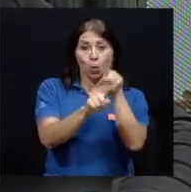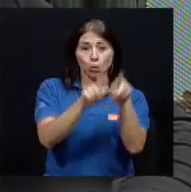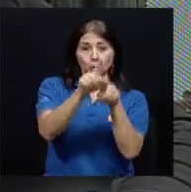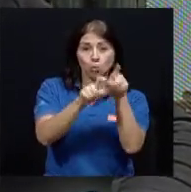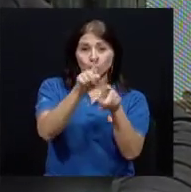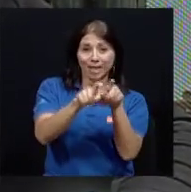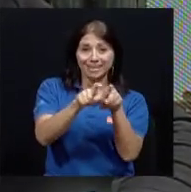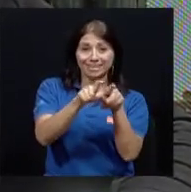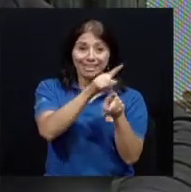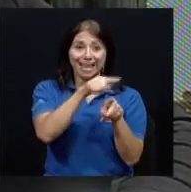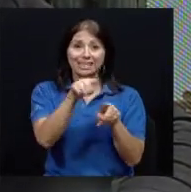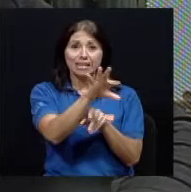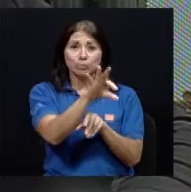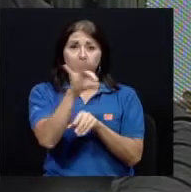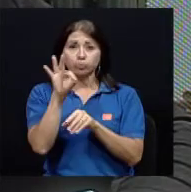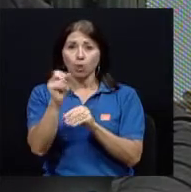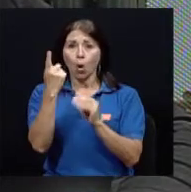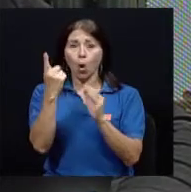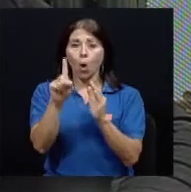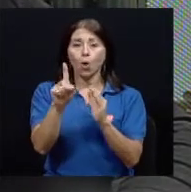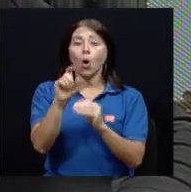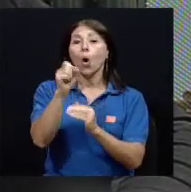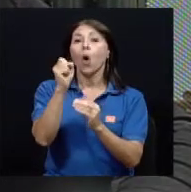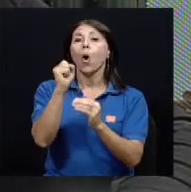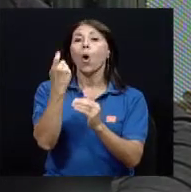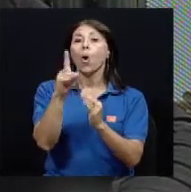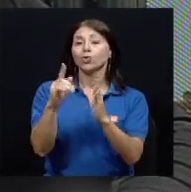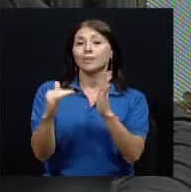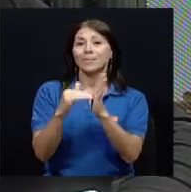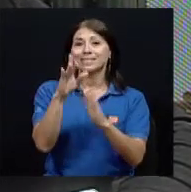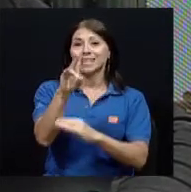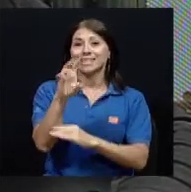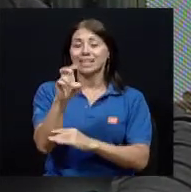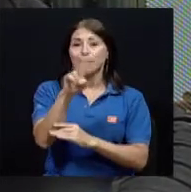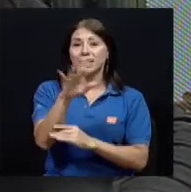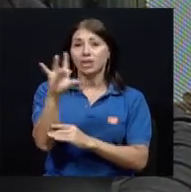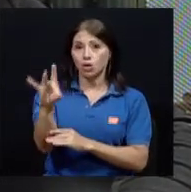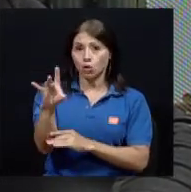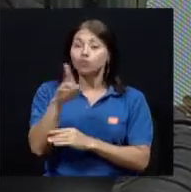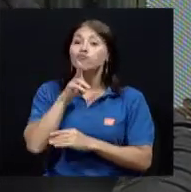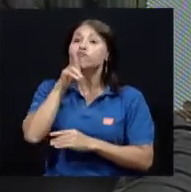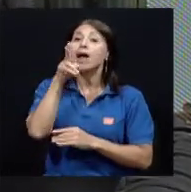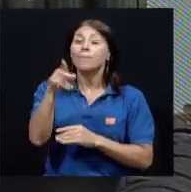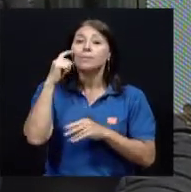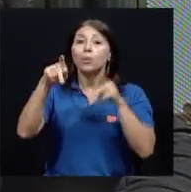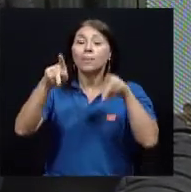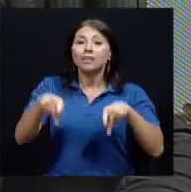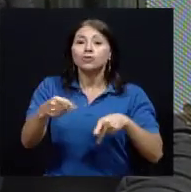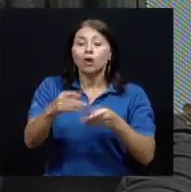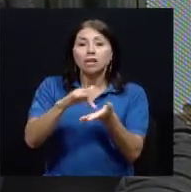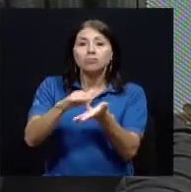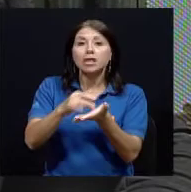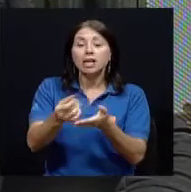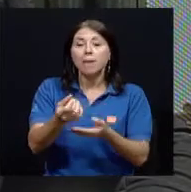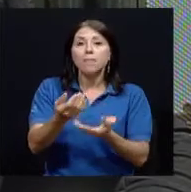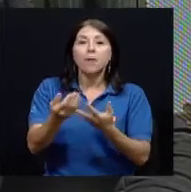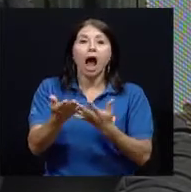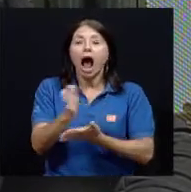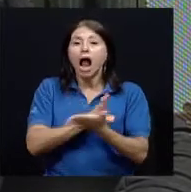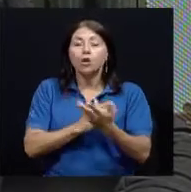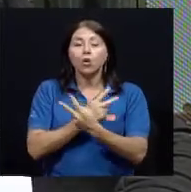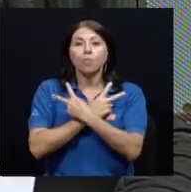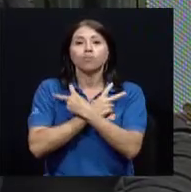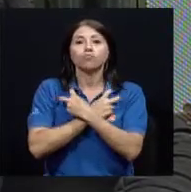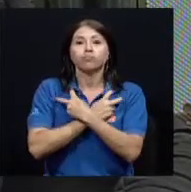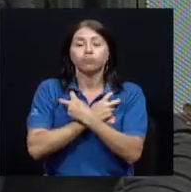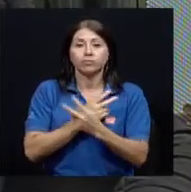11.728 fueron consultas por intoxicaciones como tal, no exclusivamente, por medicamentos,